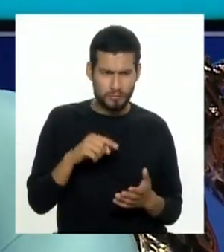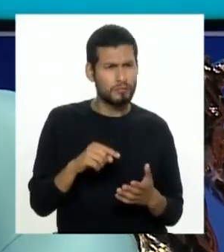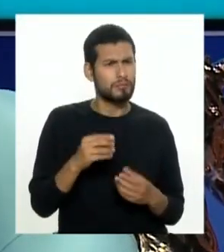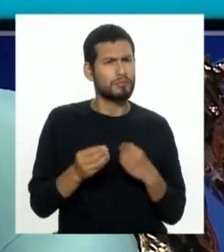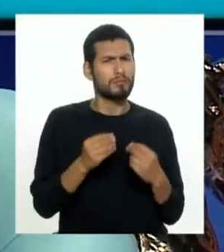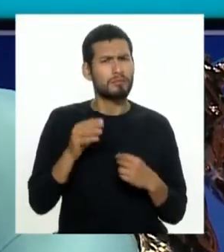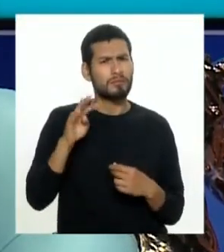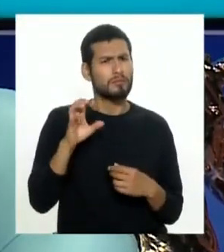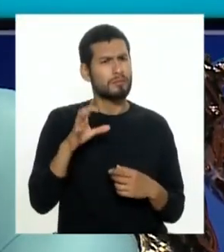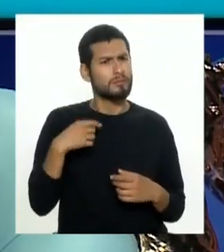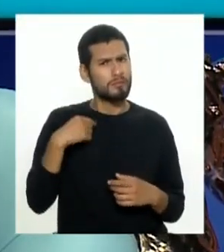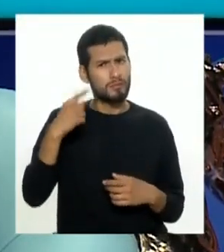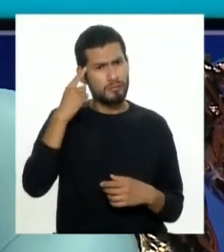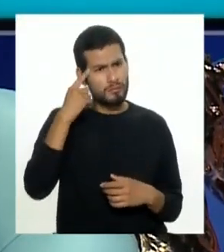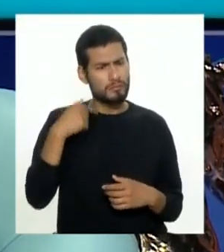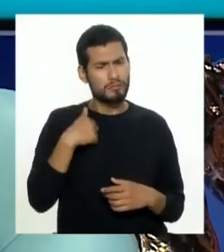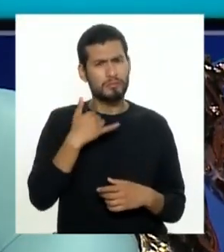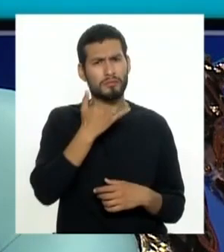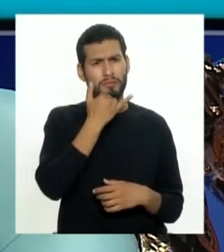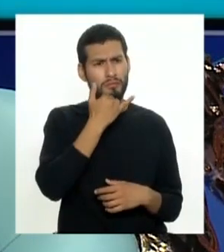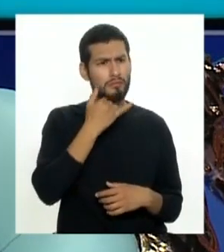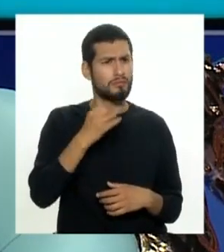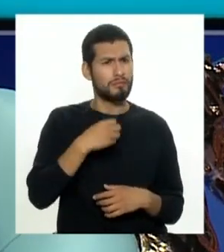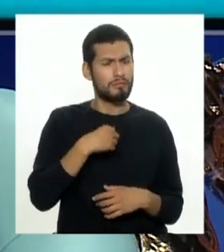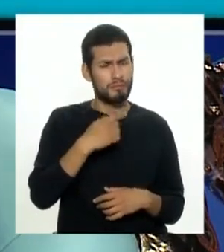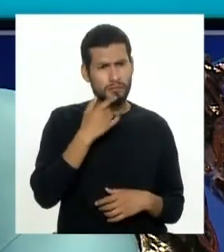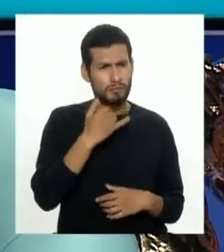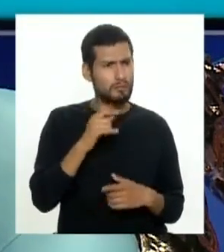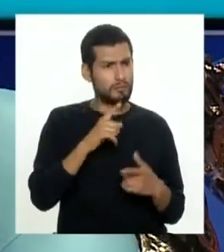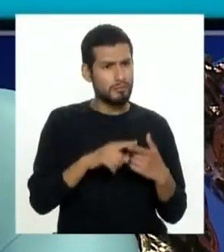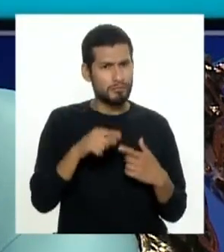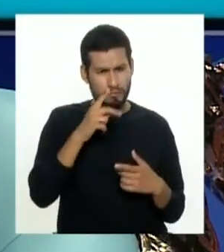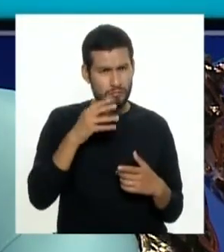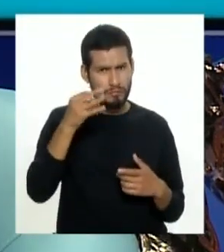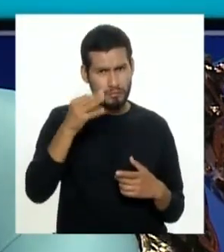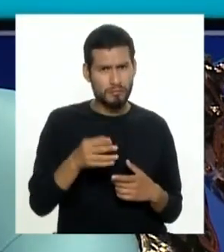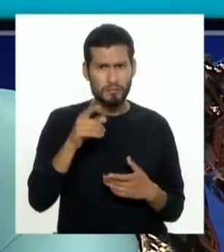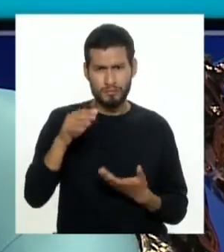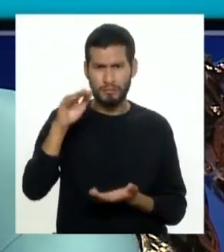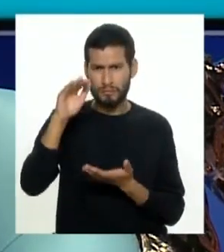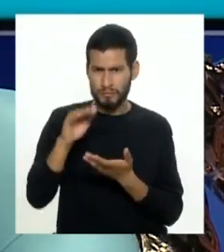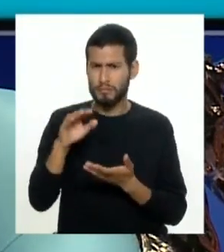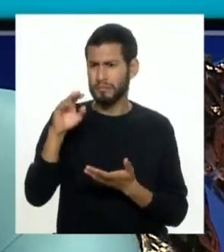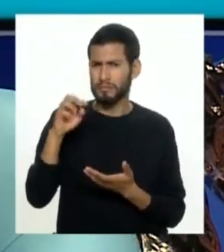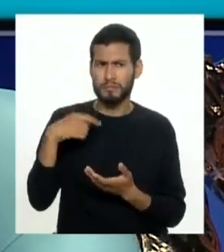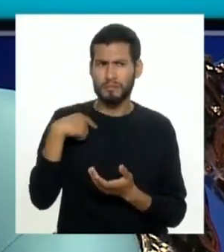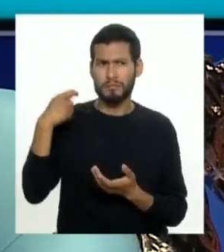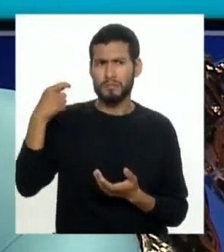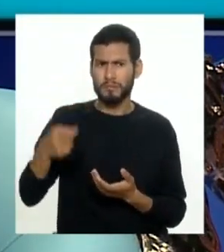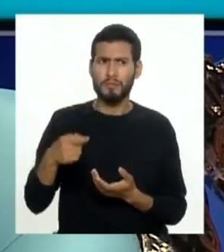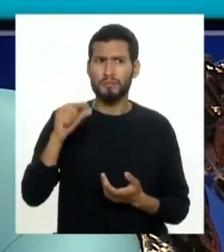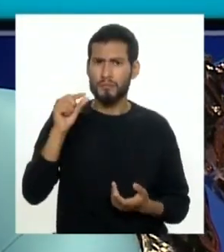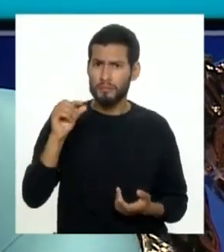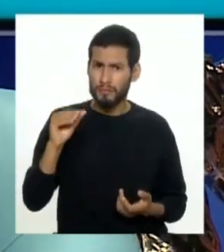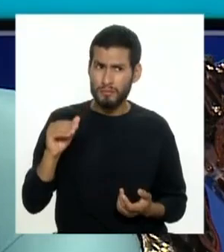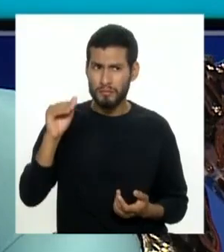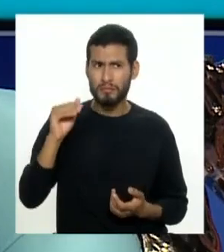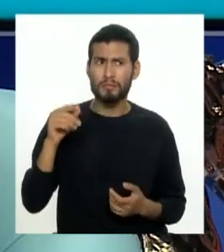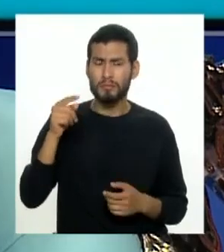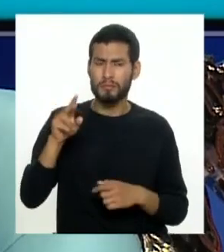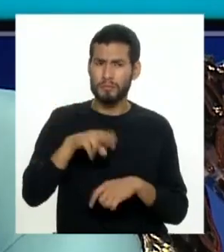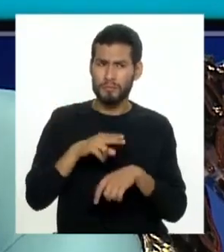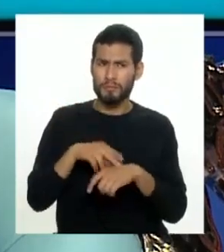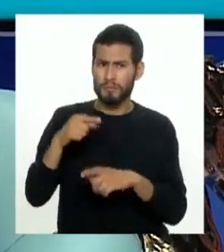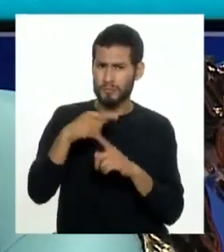¿cómo que 450? yo pensé que yo me había equivocado que estaba mal y esto era la reduclación y había pagado un poquito más del